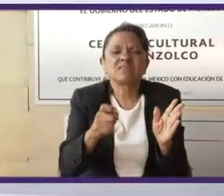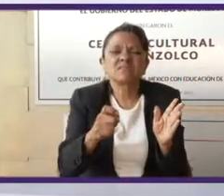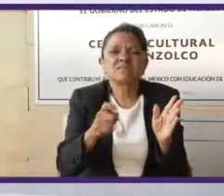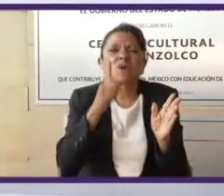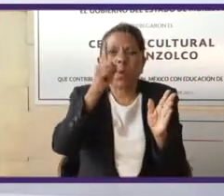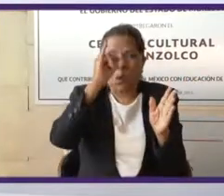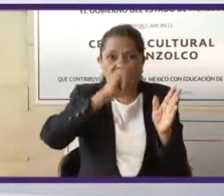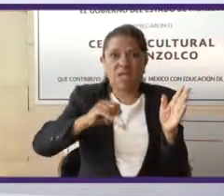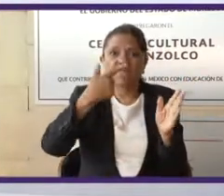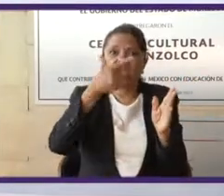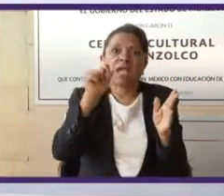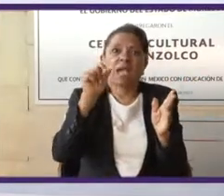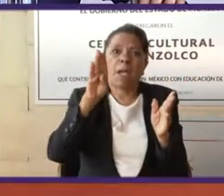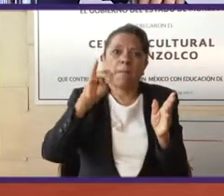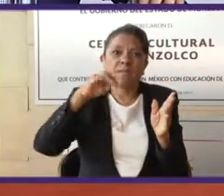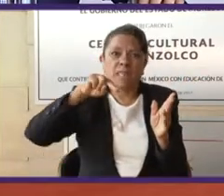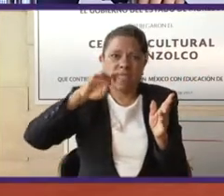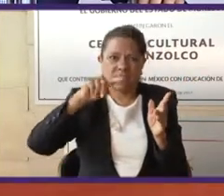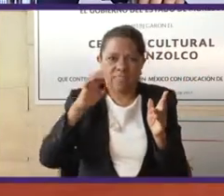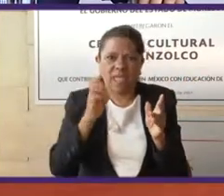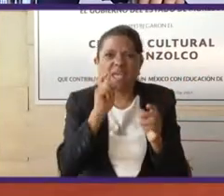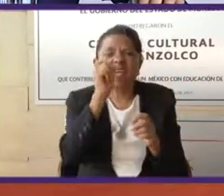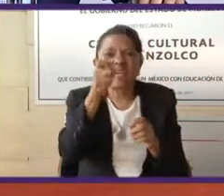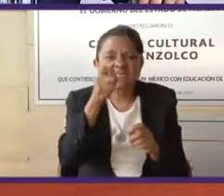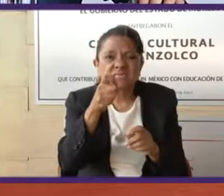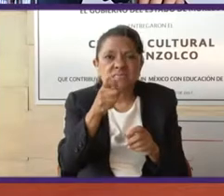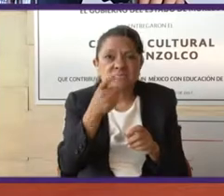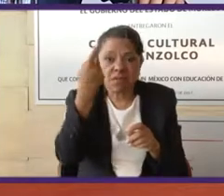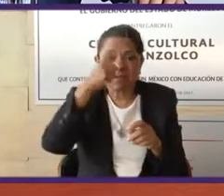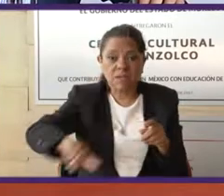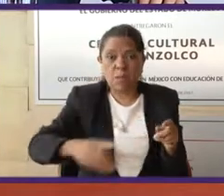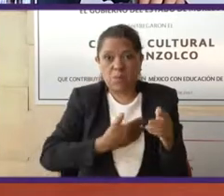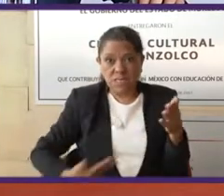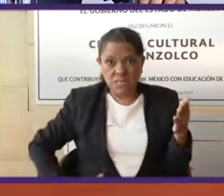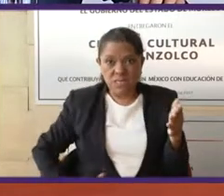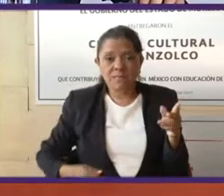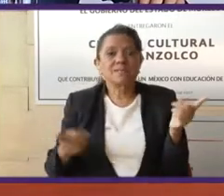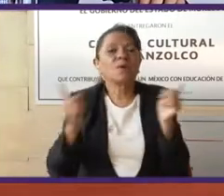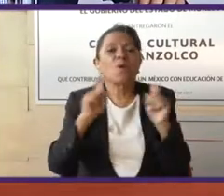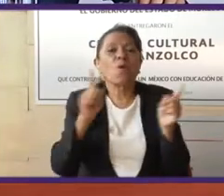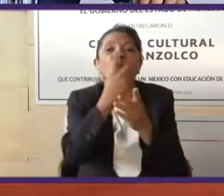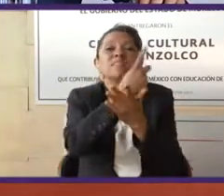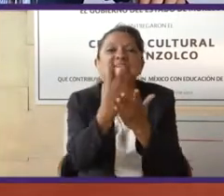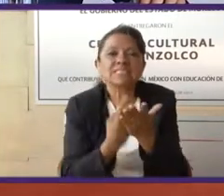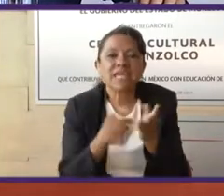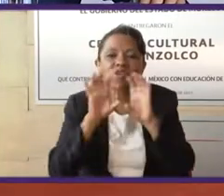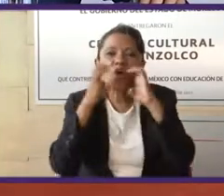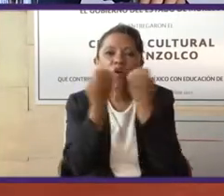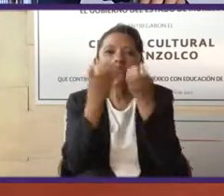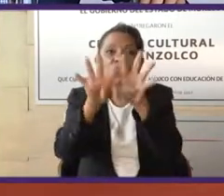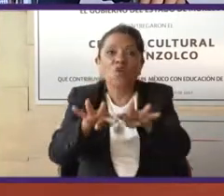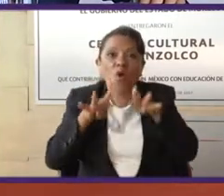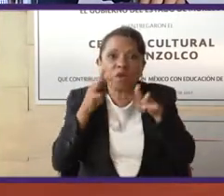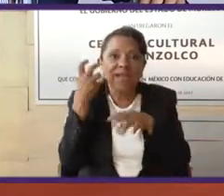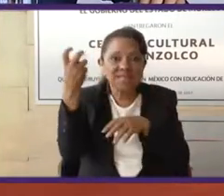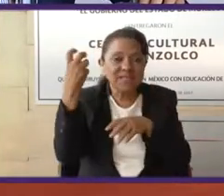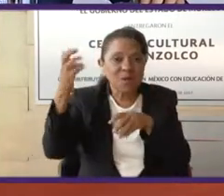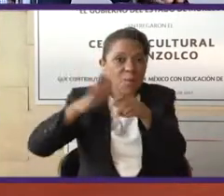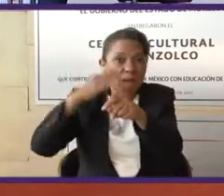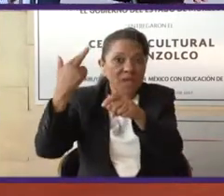burócata más designado por el presidente? No. Se trata de un diseño de que el Congreso, esa mayoría parlamentaria,